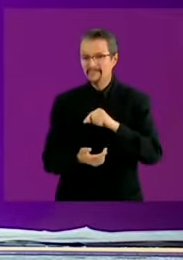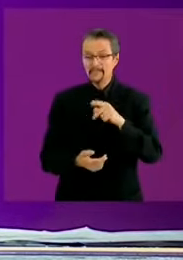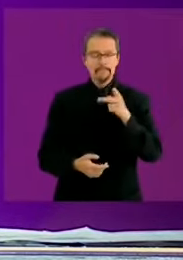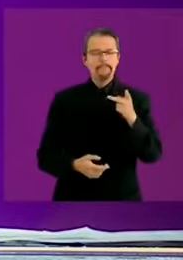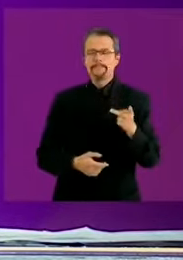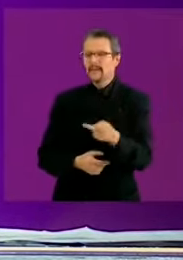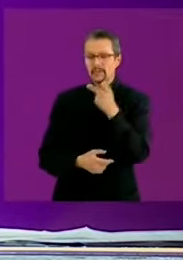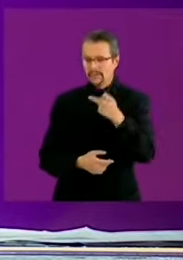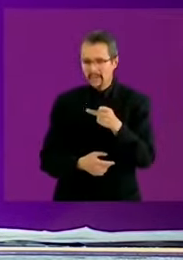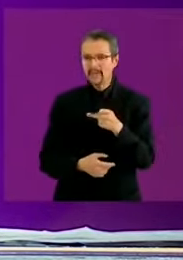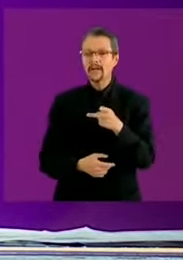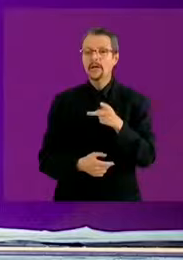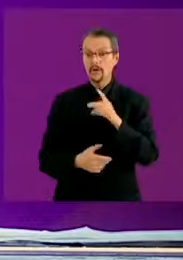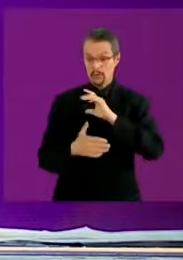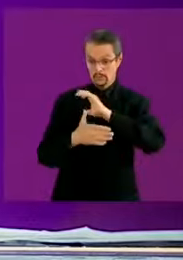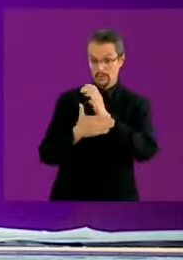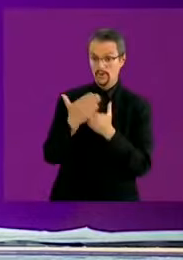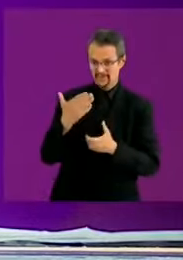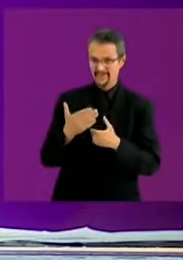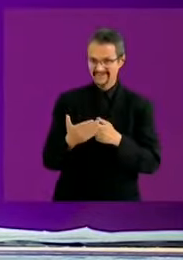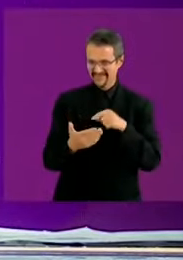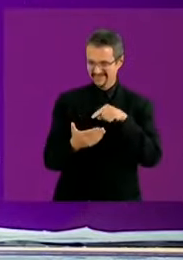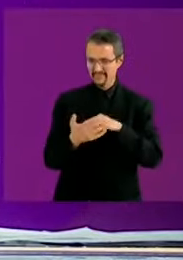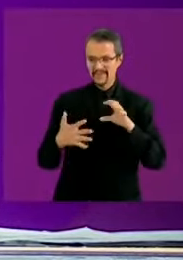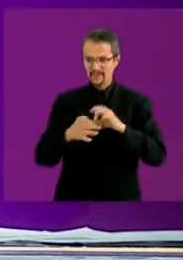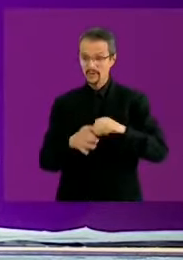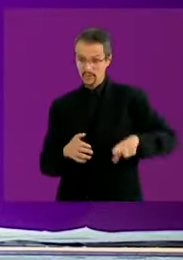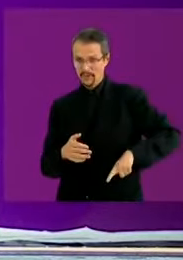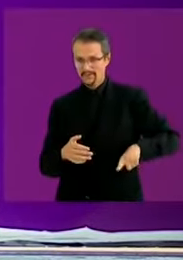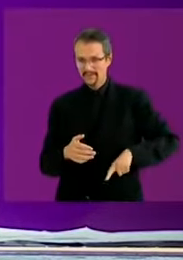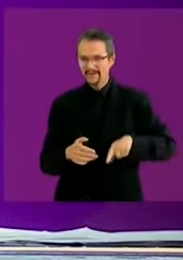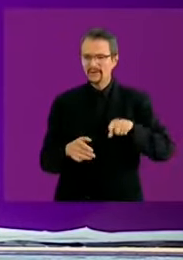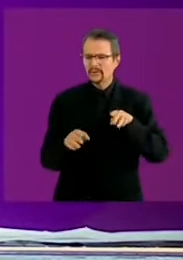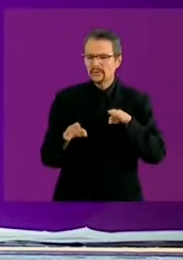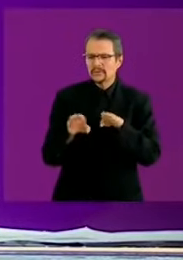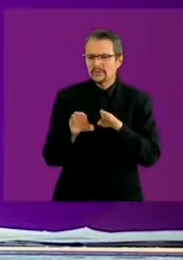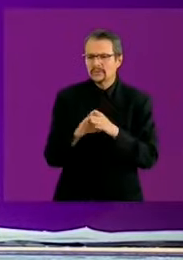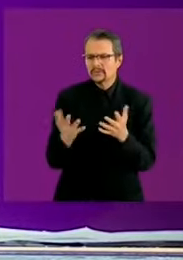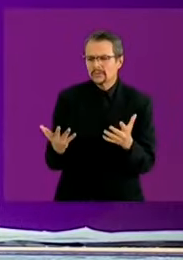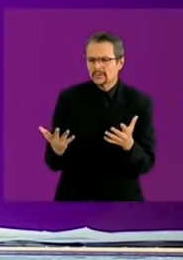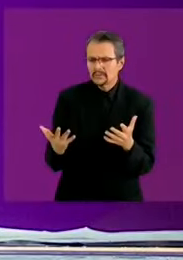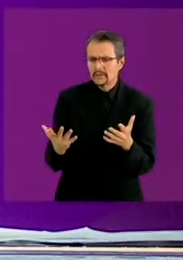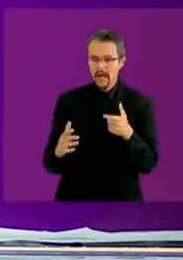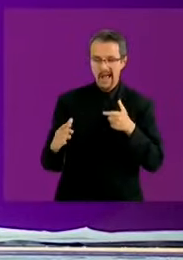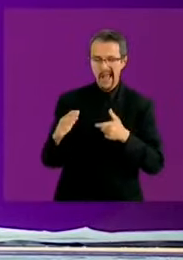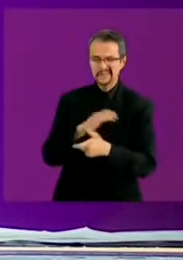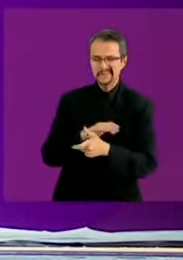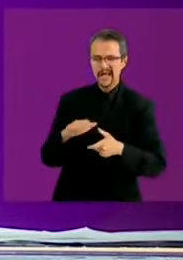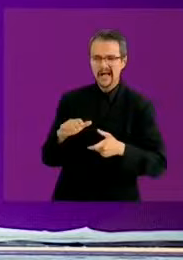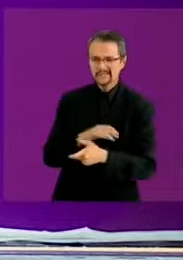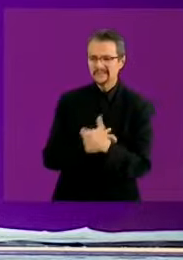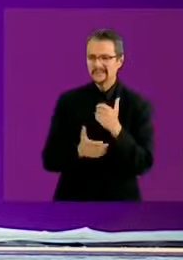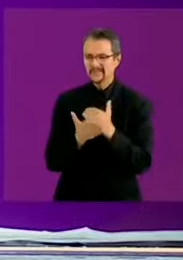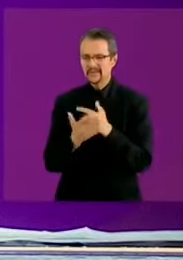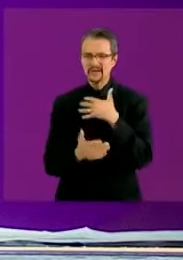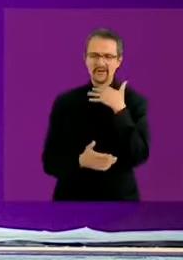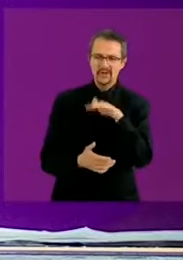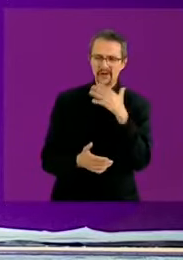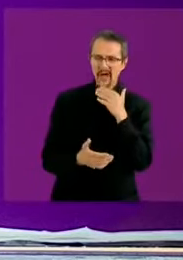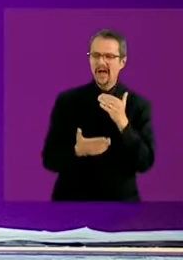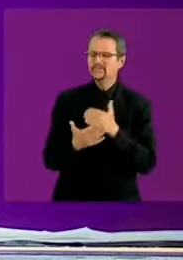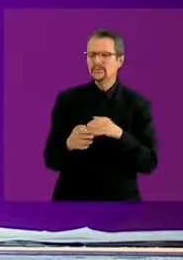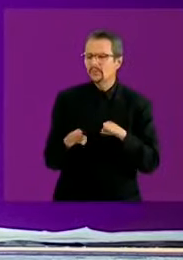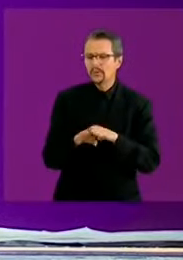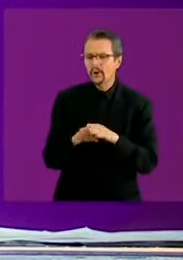de obra pública para transparentar la inversión, reducir los moches y la corrupción que de ahí se deriva? Candidato